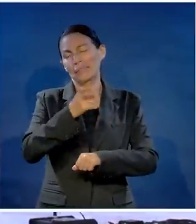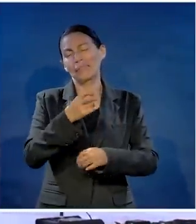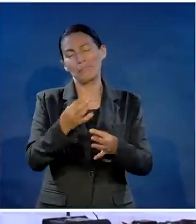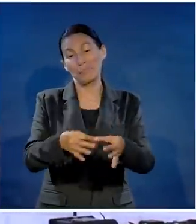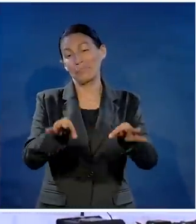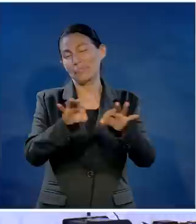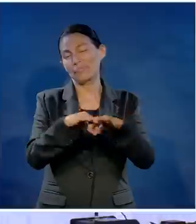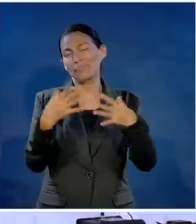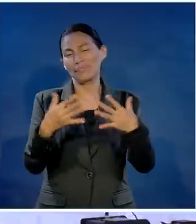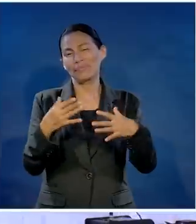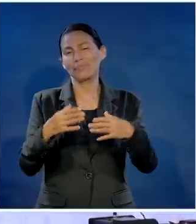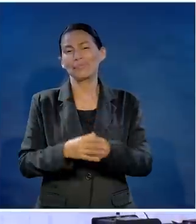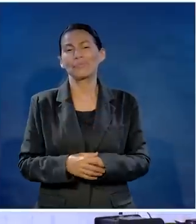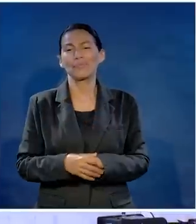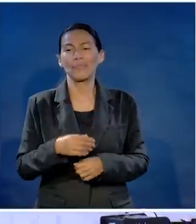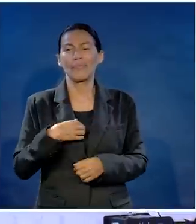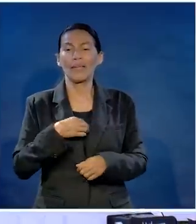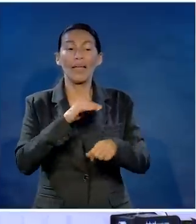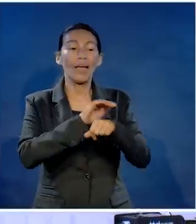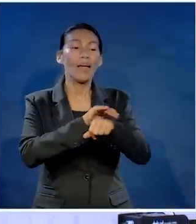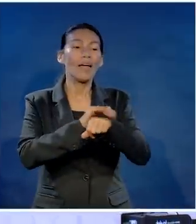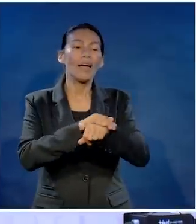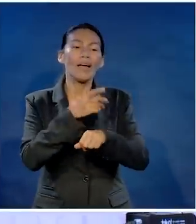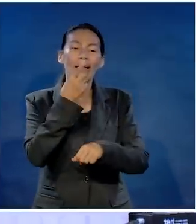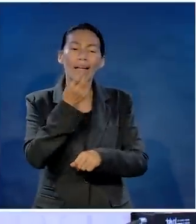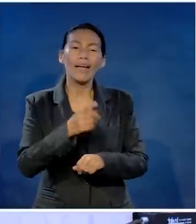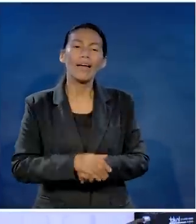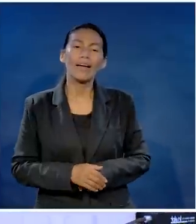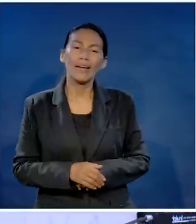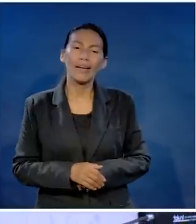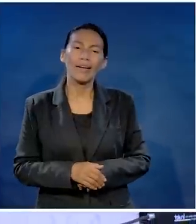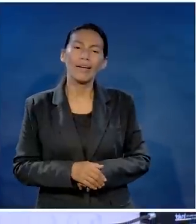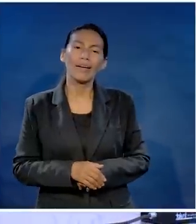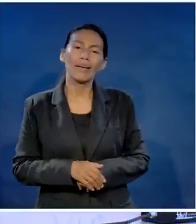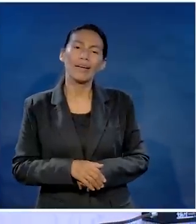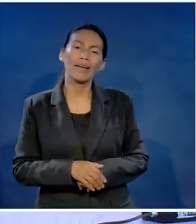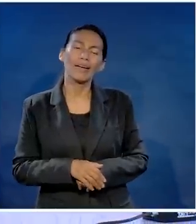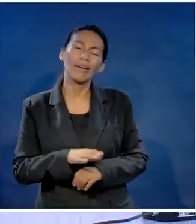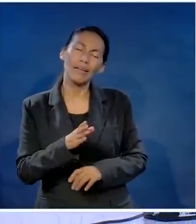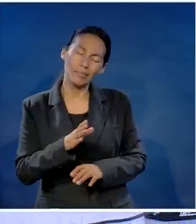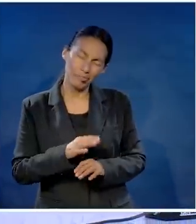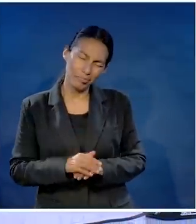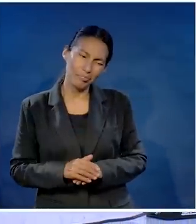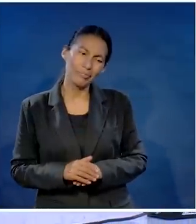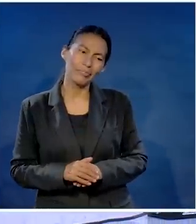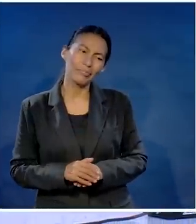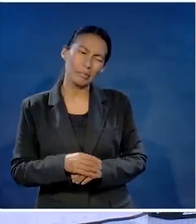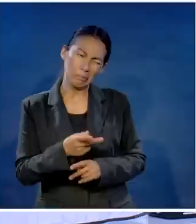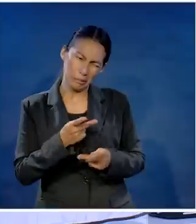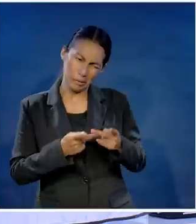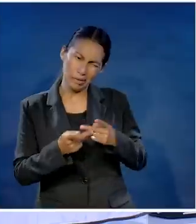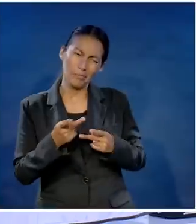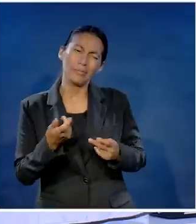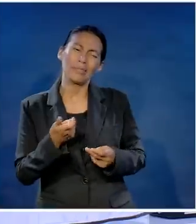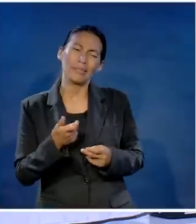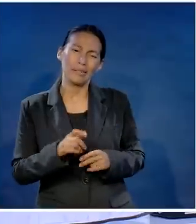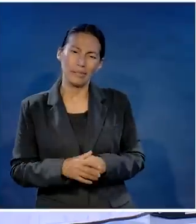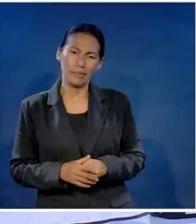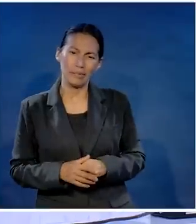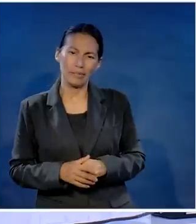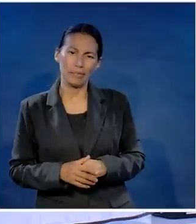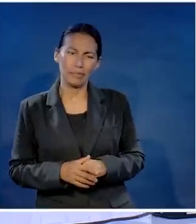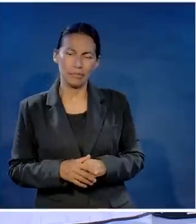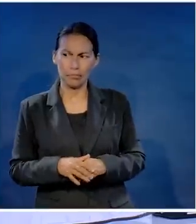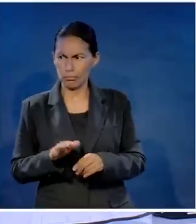tenía amigos y a veces eso es más efectivo y fui con otro amigo y le digo oye no seas malito mira